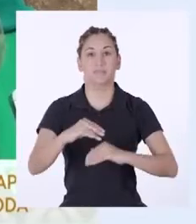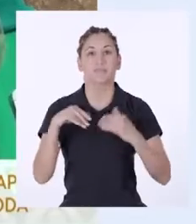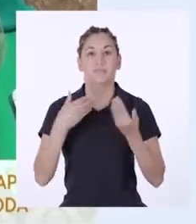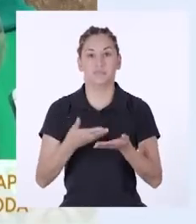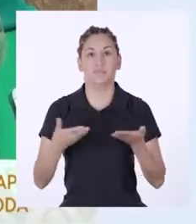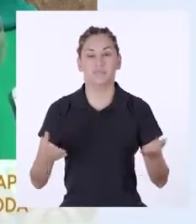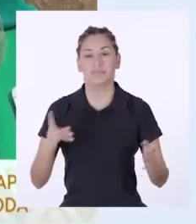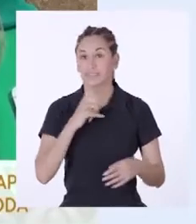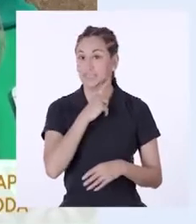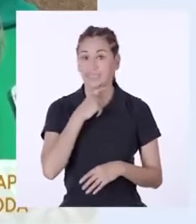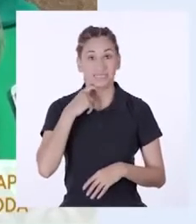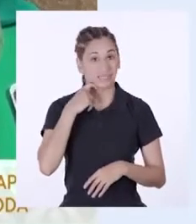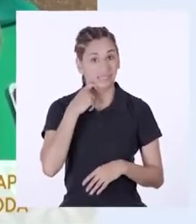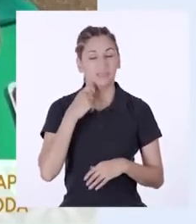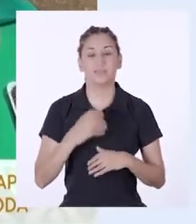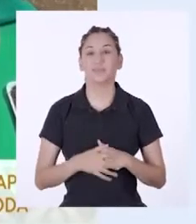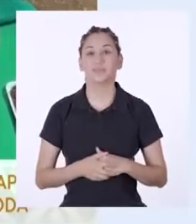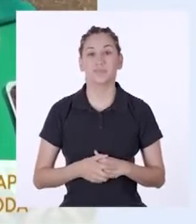orgánicos secos.